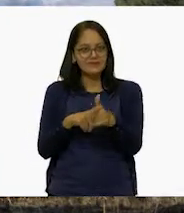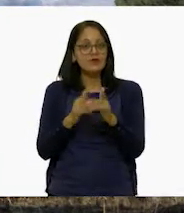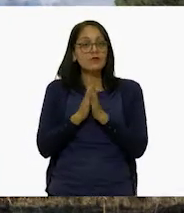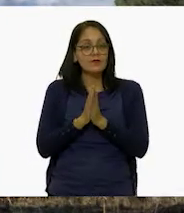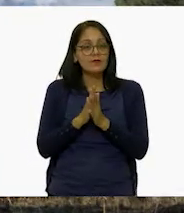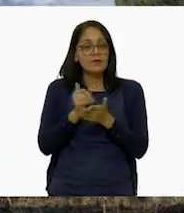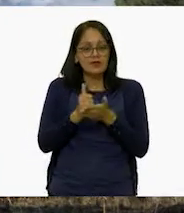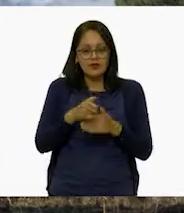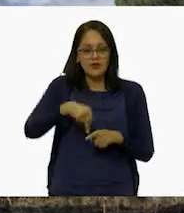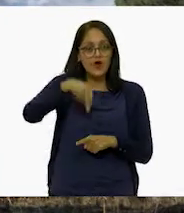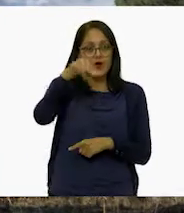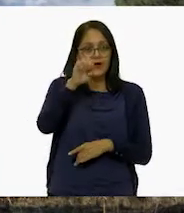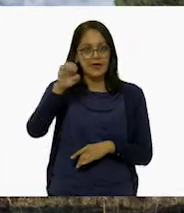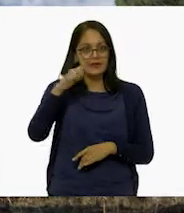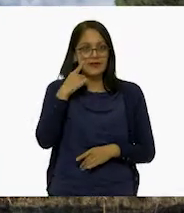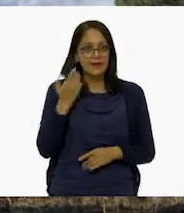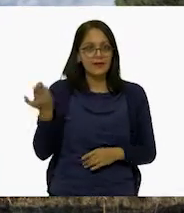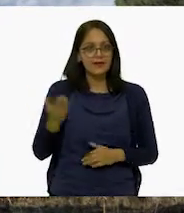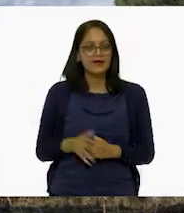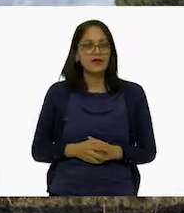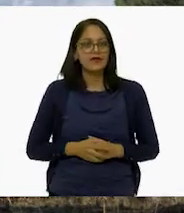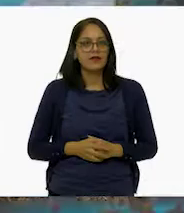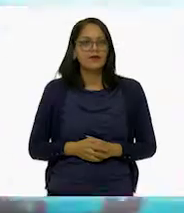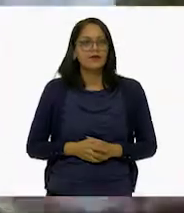por favor, hacia el noroeste. Ajá.